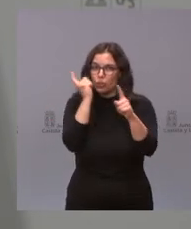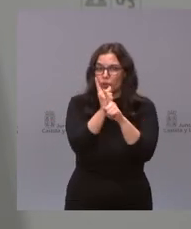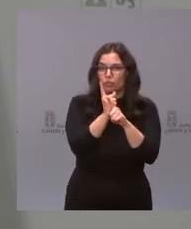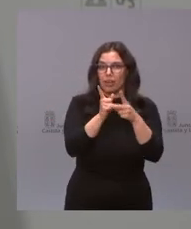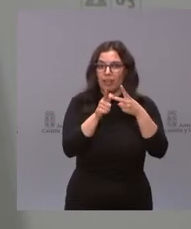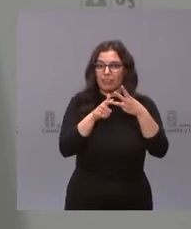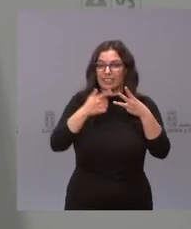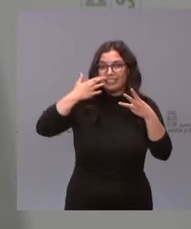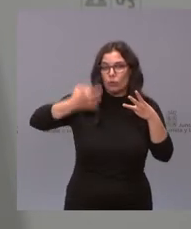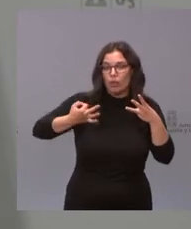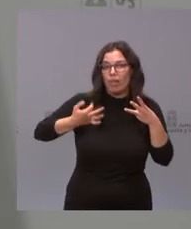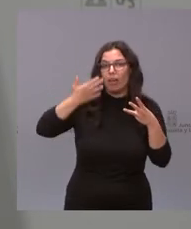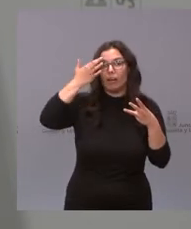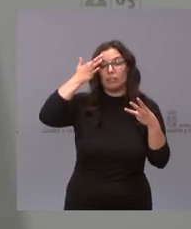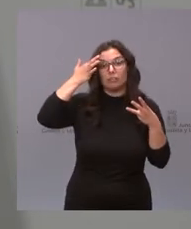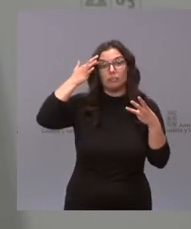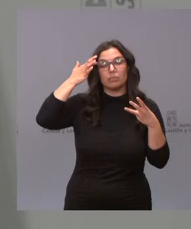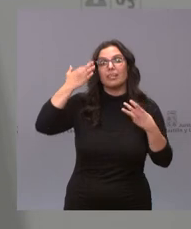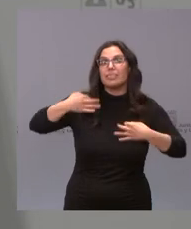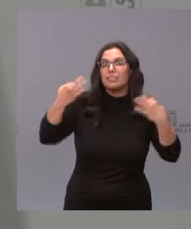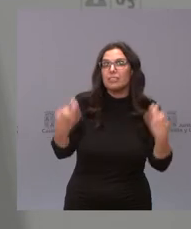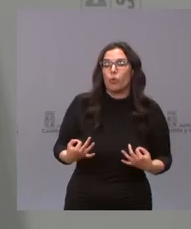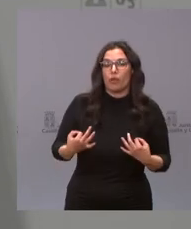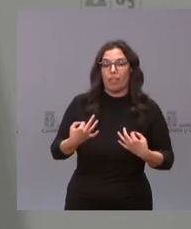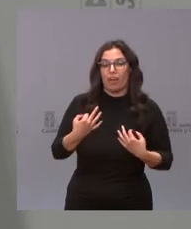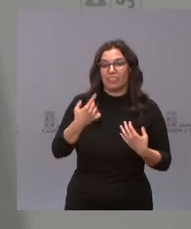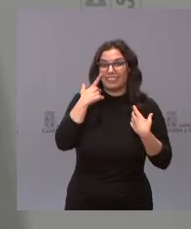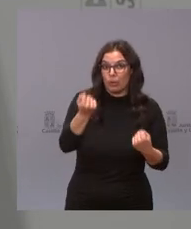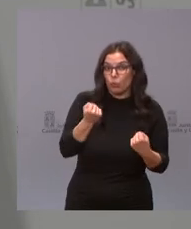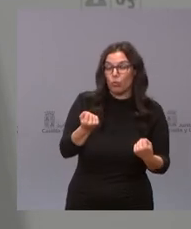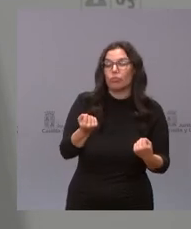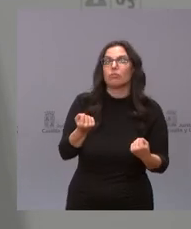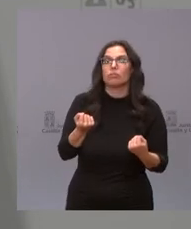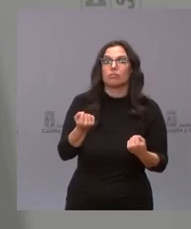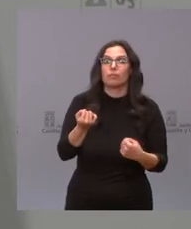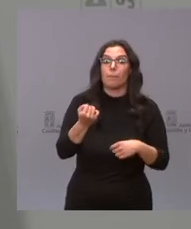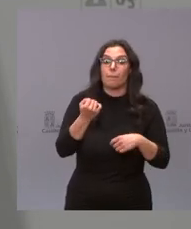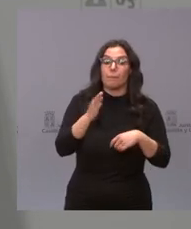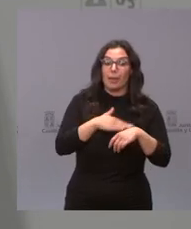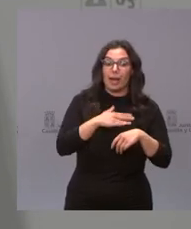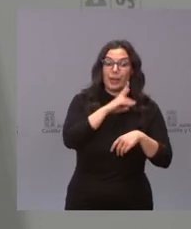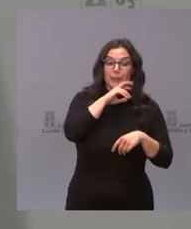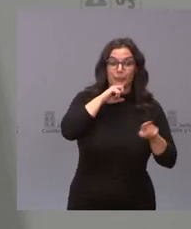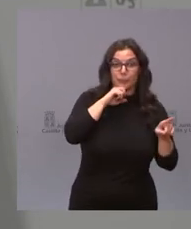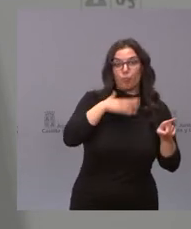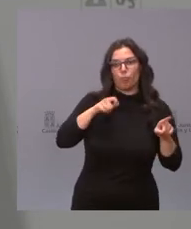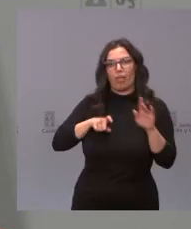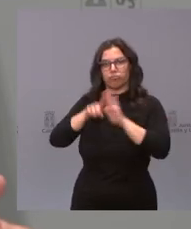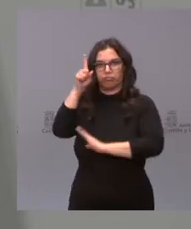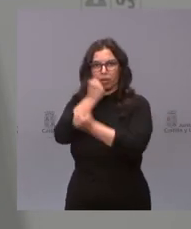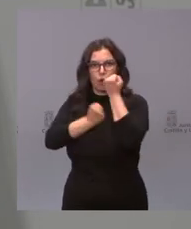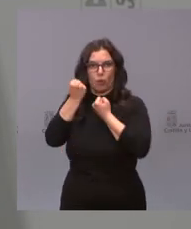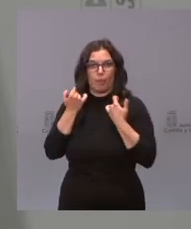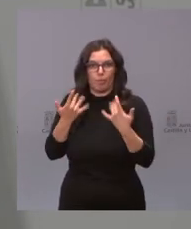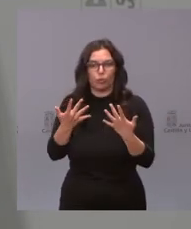asegurar la la seguridad sanitaria para reactivar la economía lo antes posible y estar